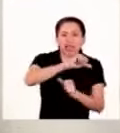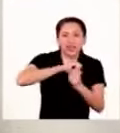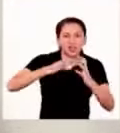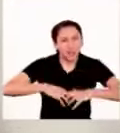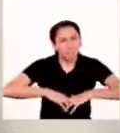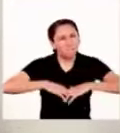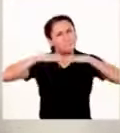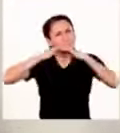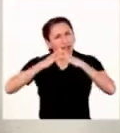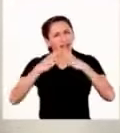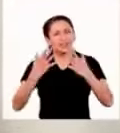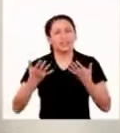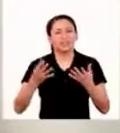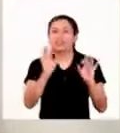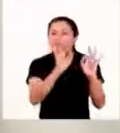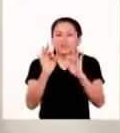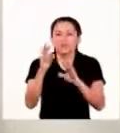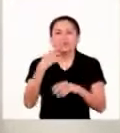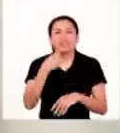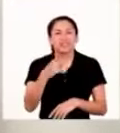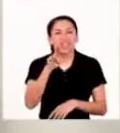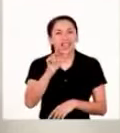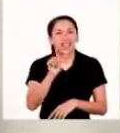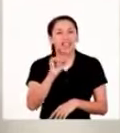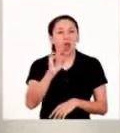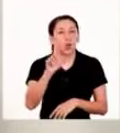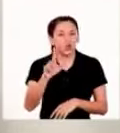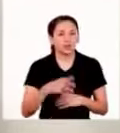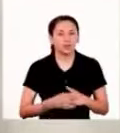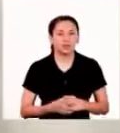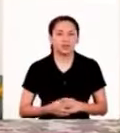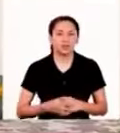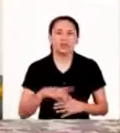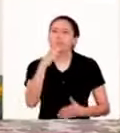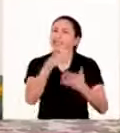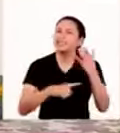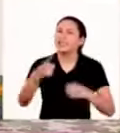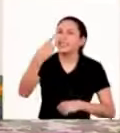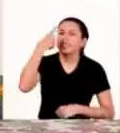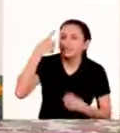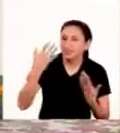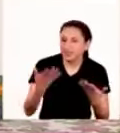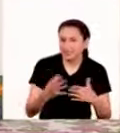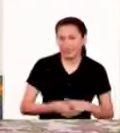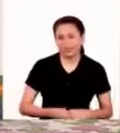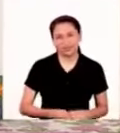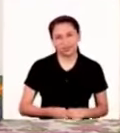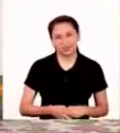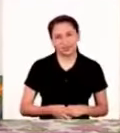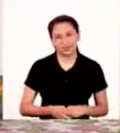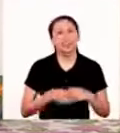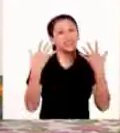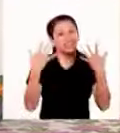y comunitaria así como nos contó Raúl. ¿Qué piensan?